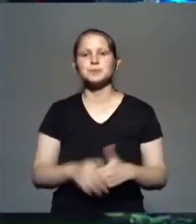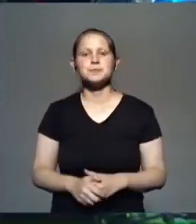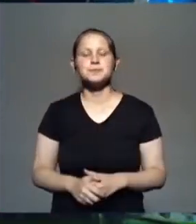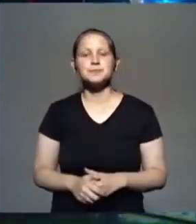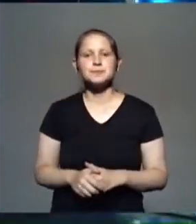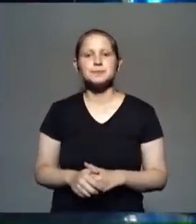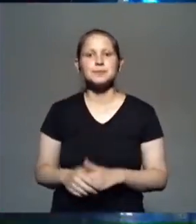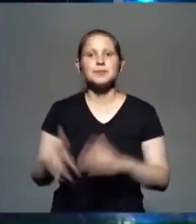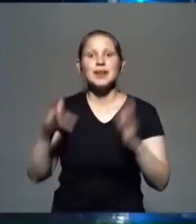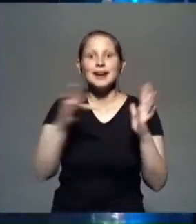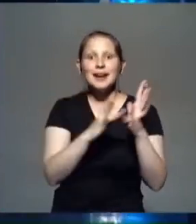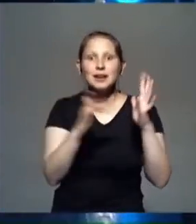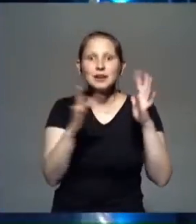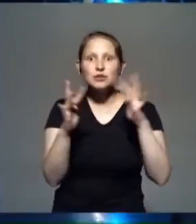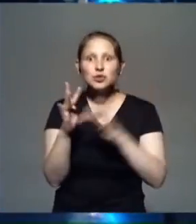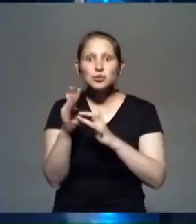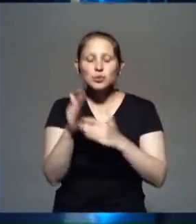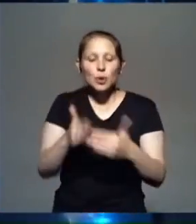barreras.